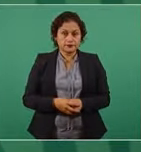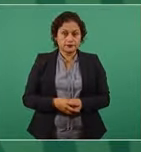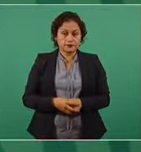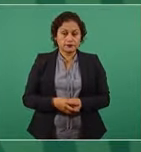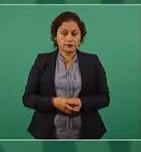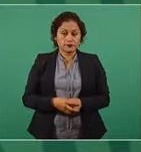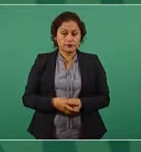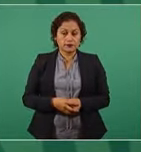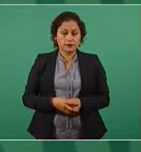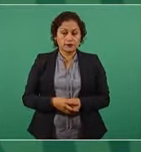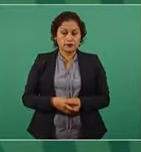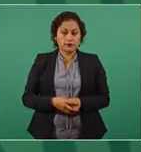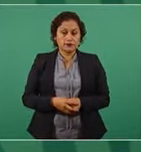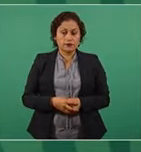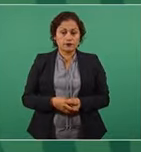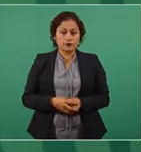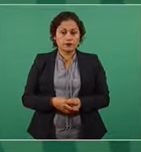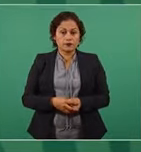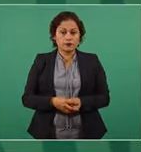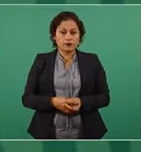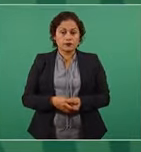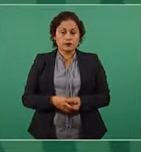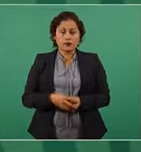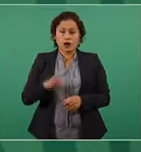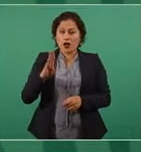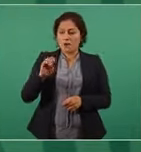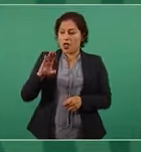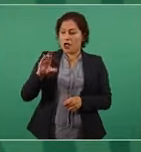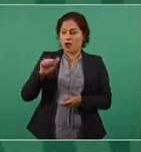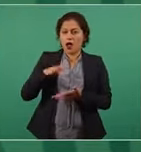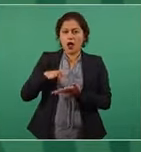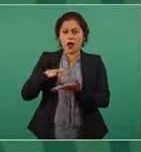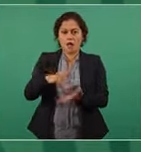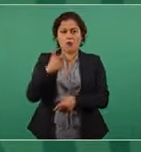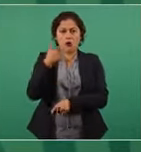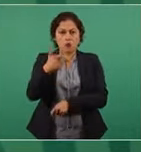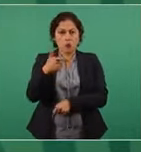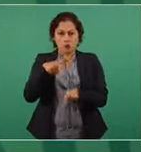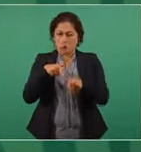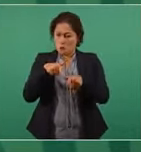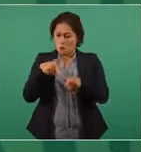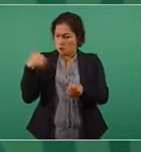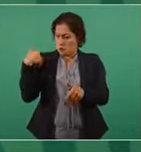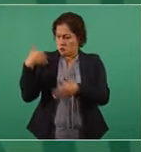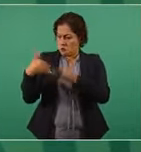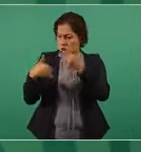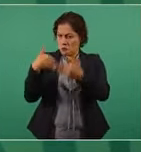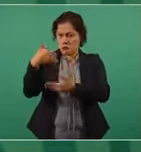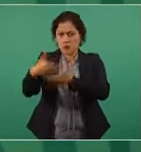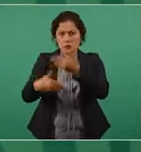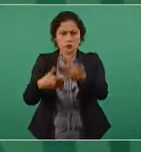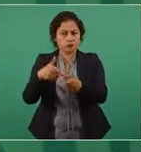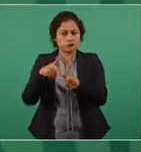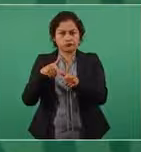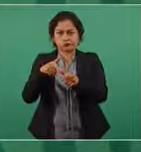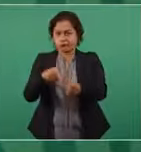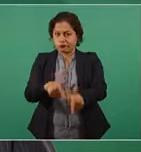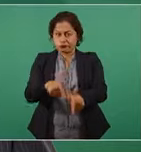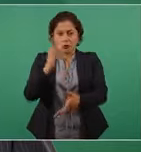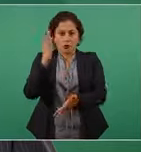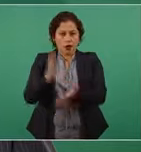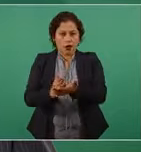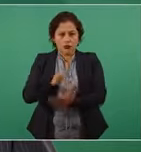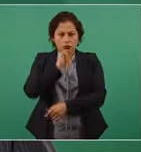Los han dejado de entregarse las becas para los atletas de